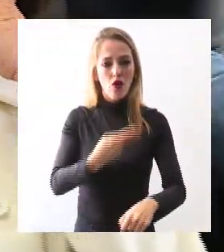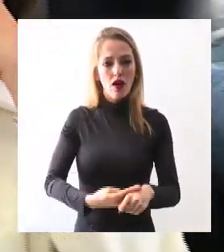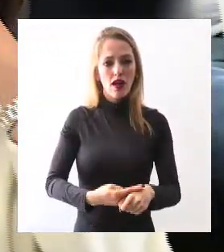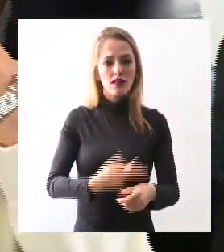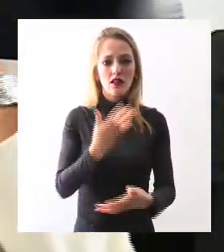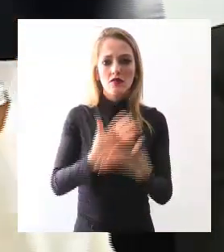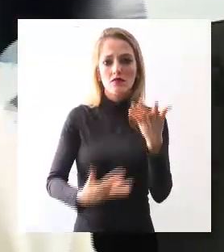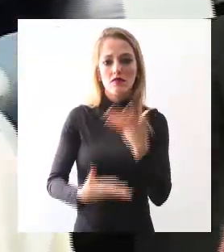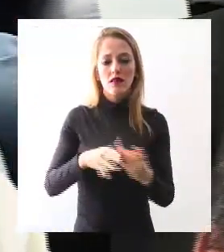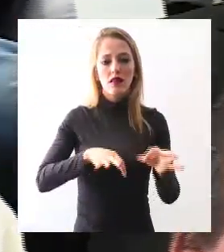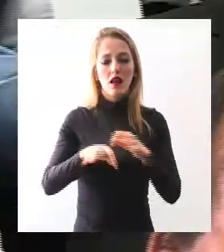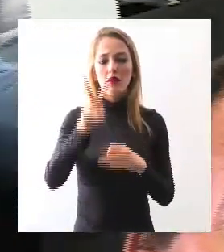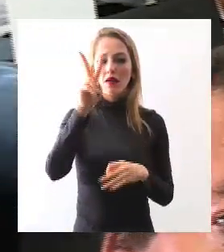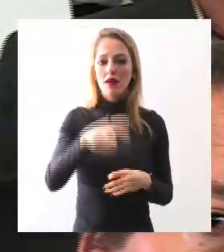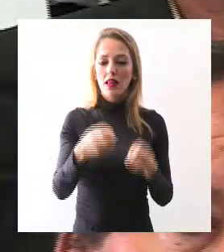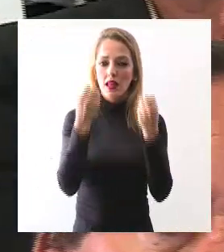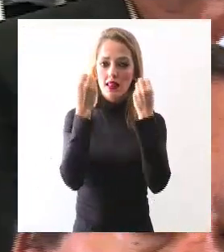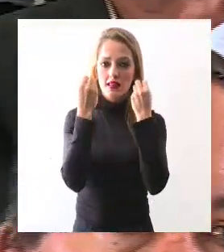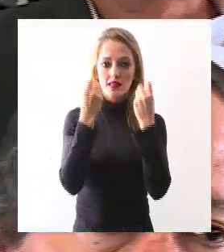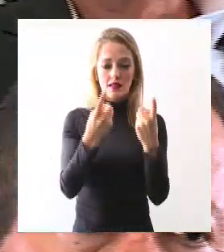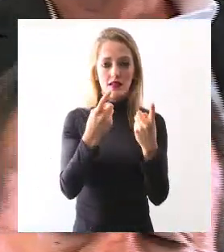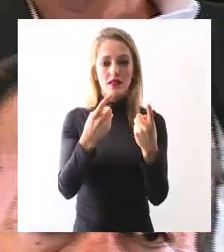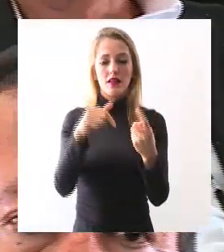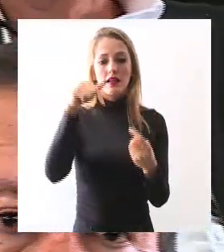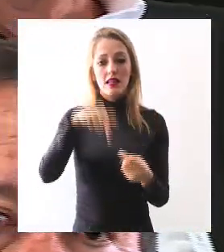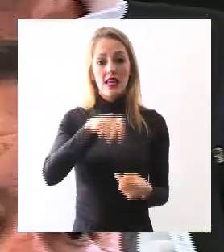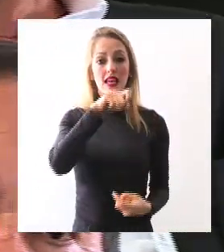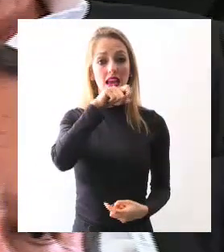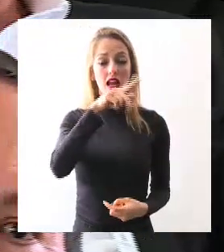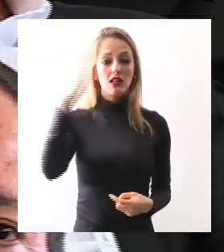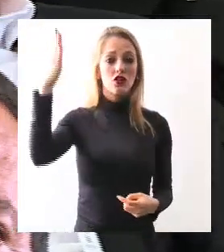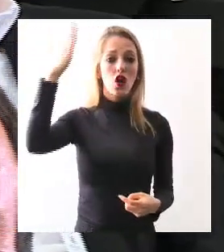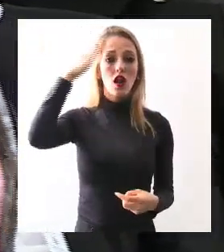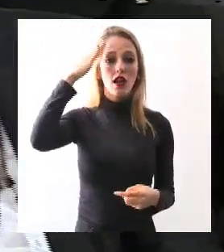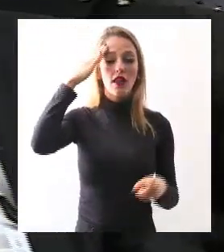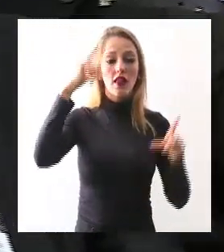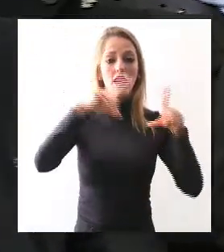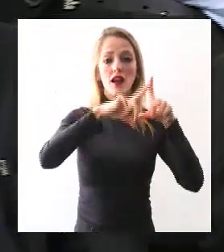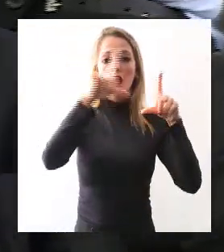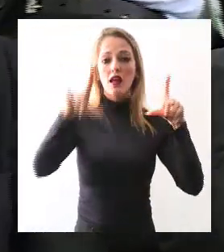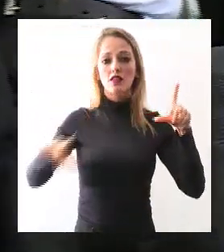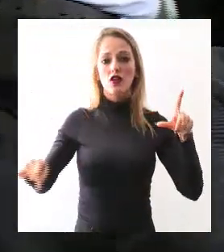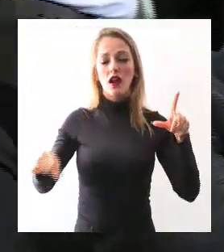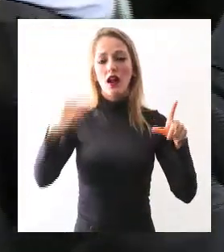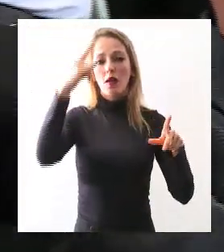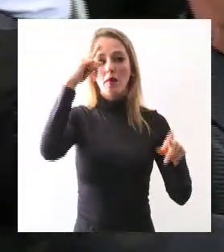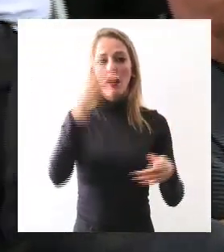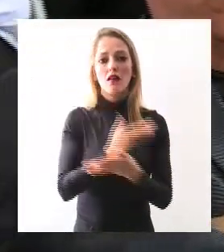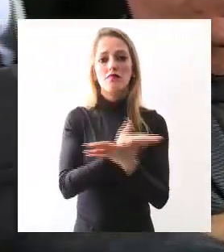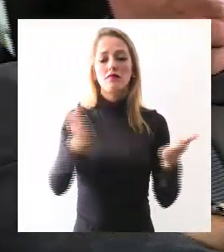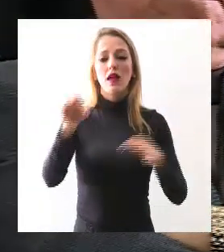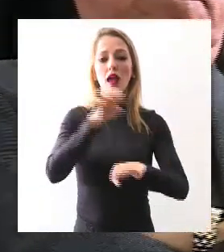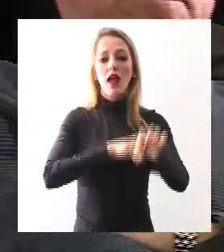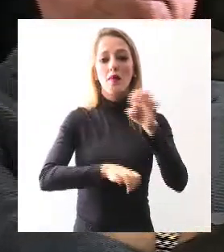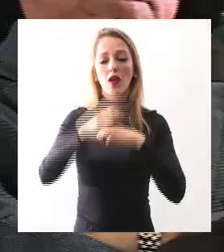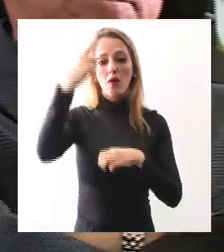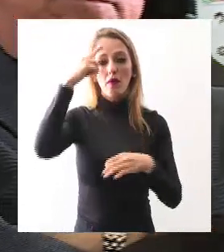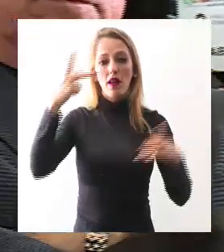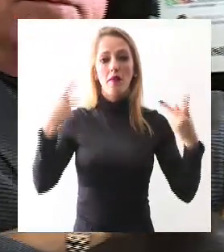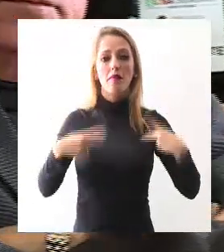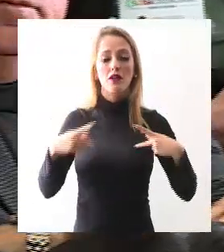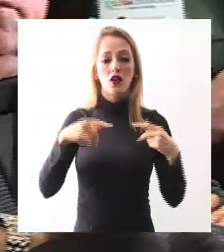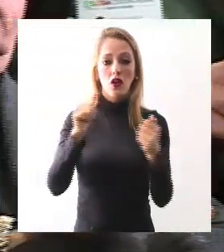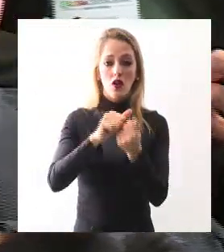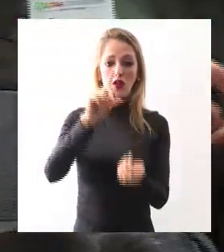trabajan es extraordinaria, es de que Jalisco inclusive el líder a nivel nacional en generación de oportunidades y empleos para las personas con